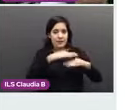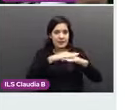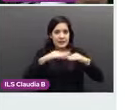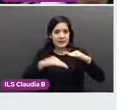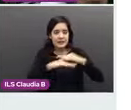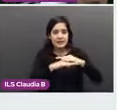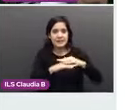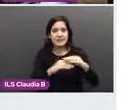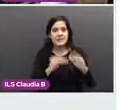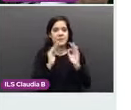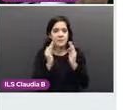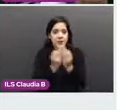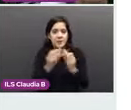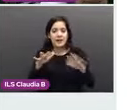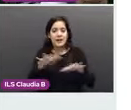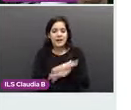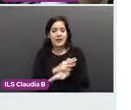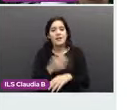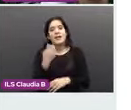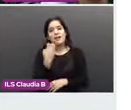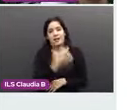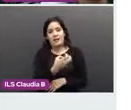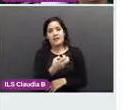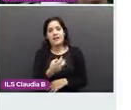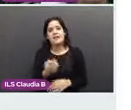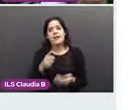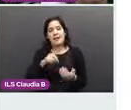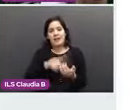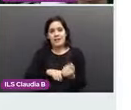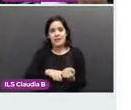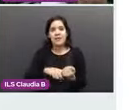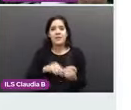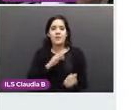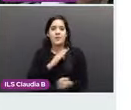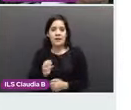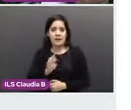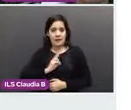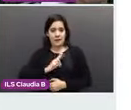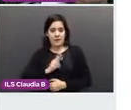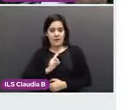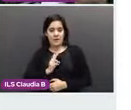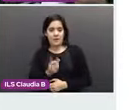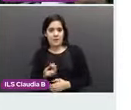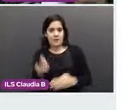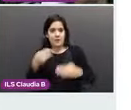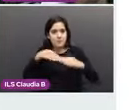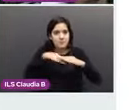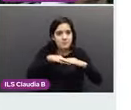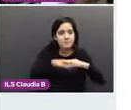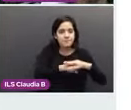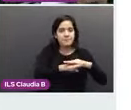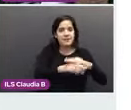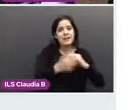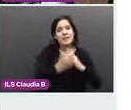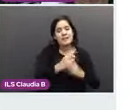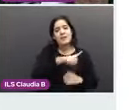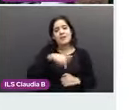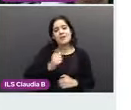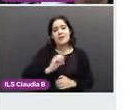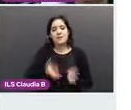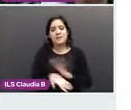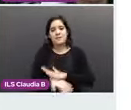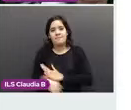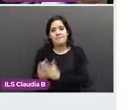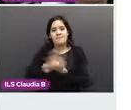ser donde se va a alojar el virus del papiloma humano, el que puede provocar el cáncer cervicouterino. Es por eso la importancia